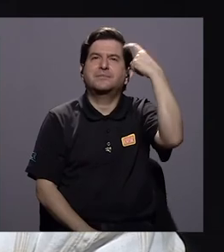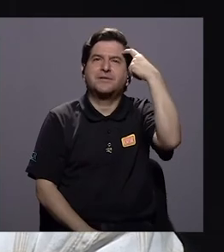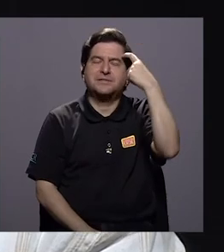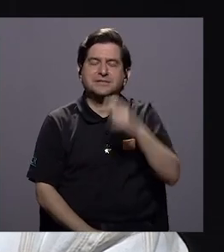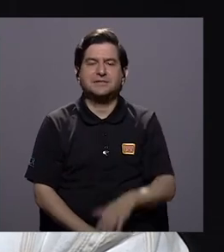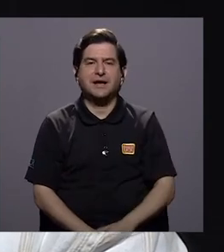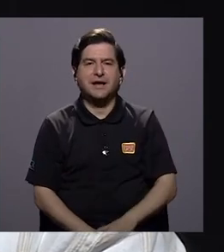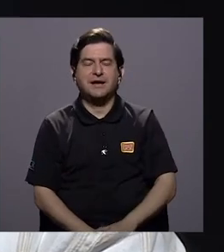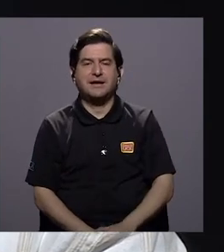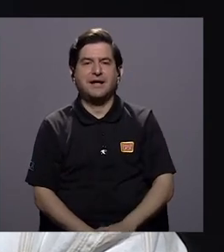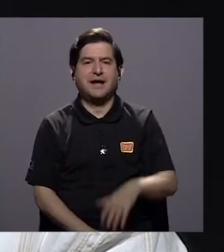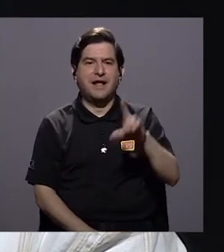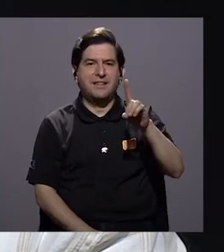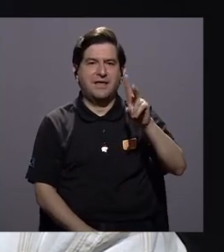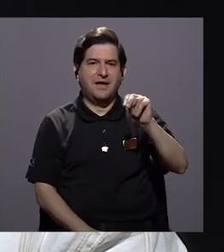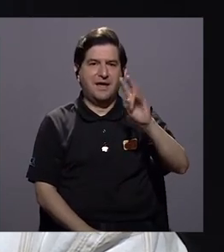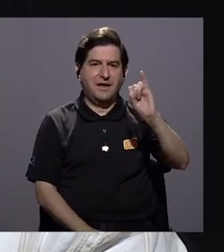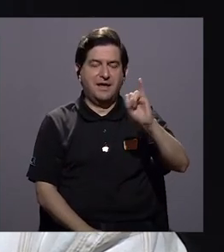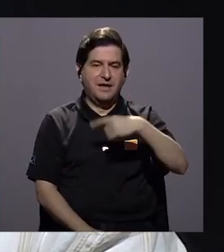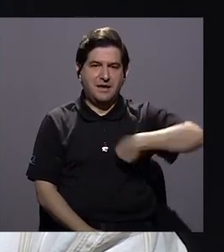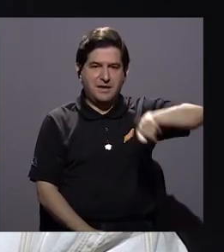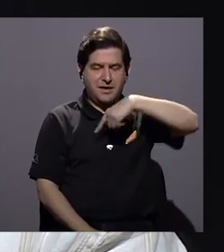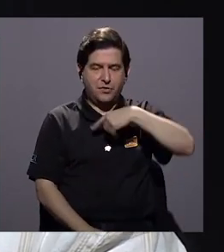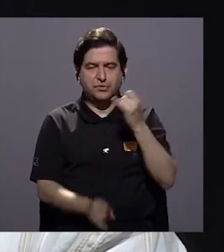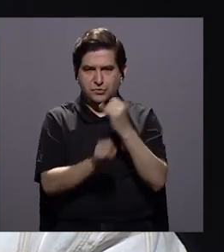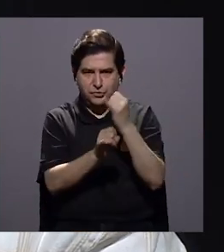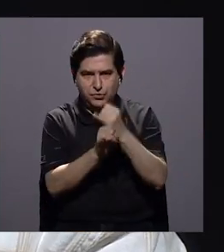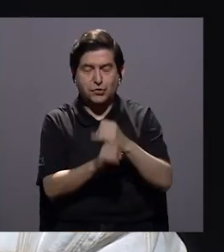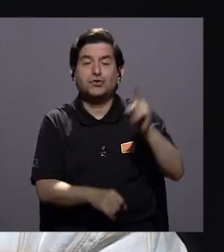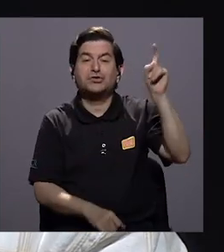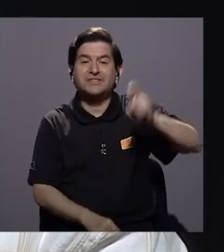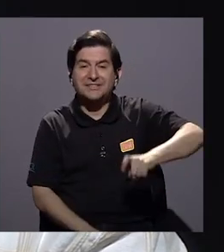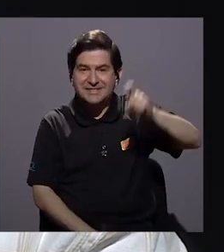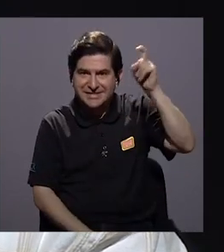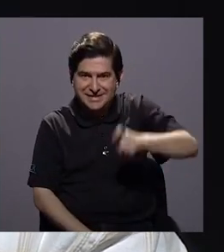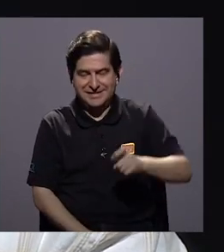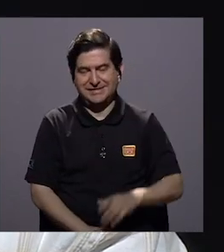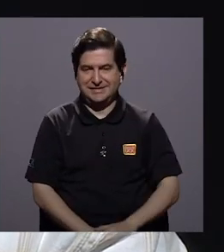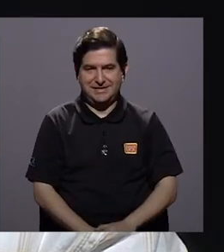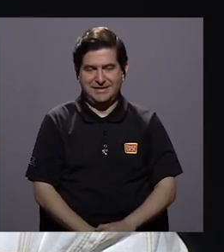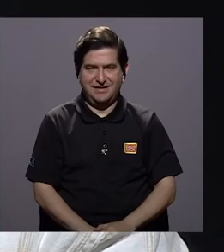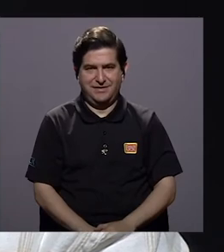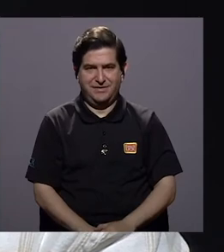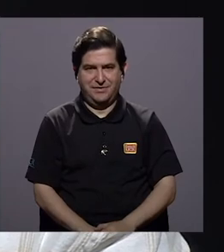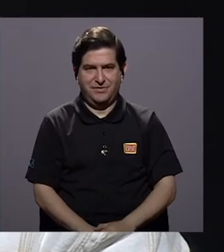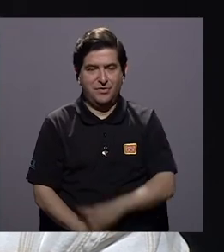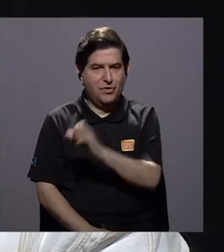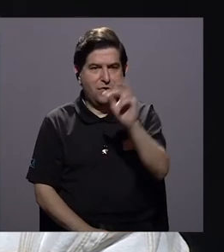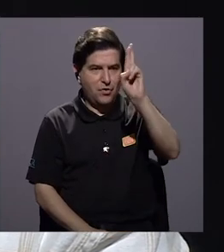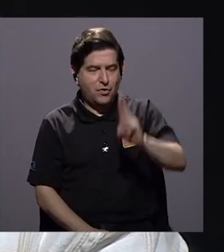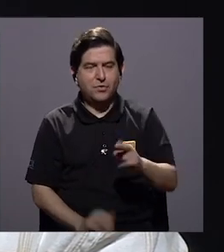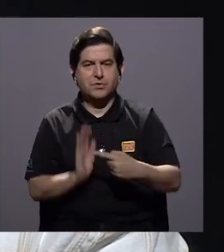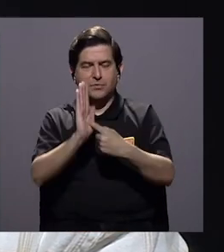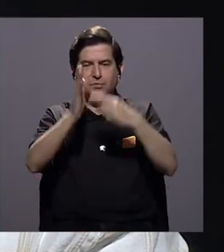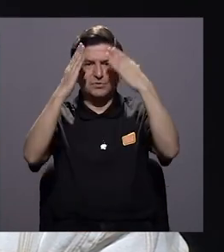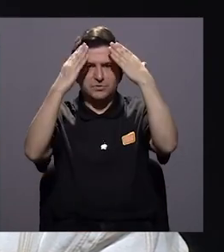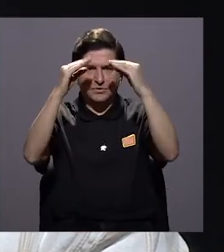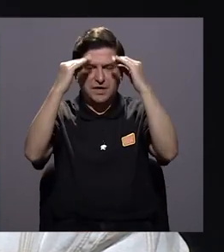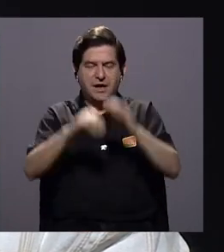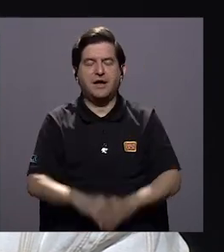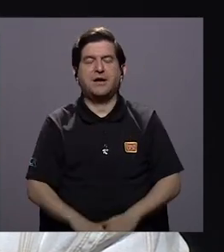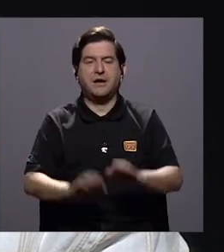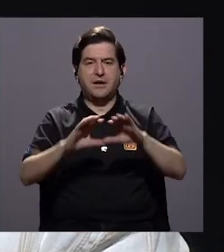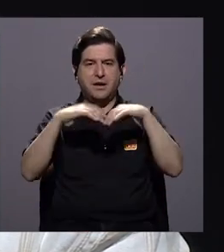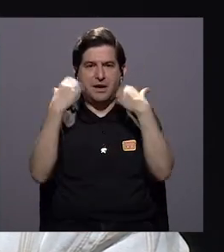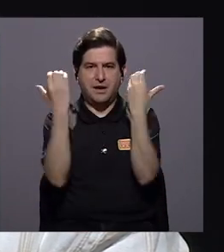al DNI y a nosotros como instituto de la necesidad de... Costa Rica tiene que presentar un